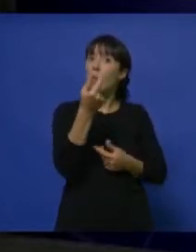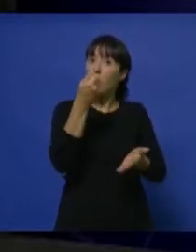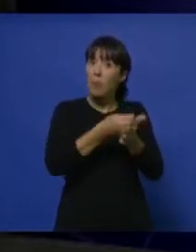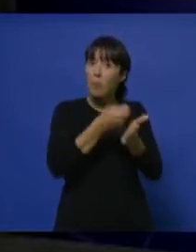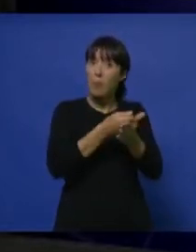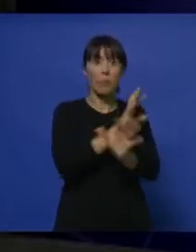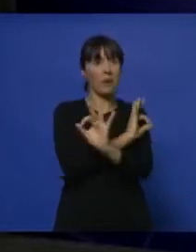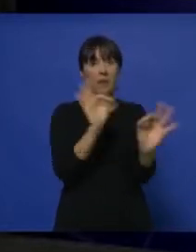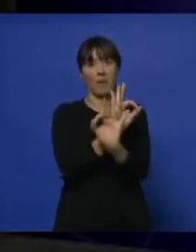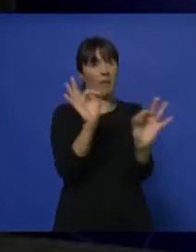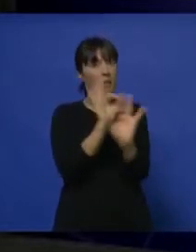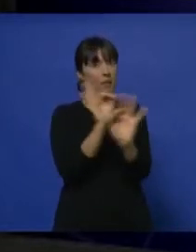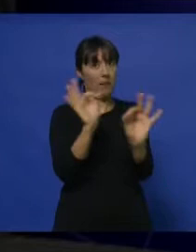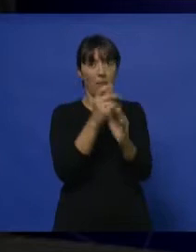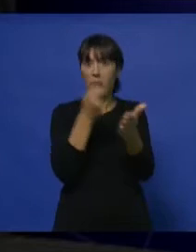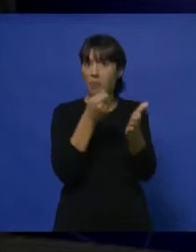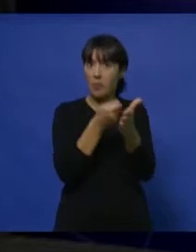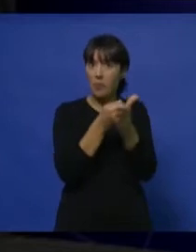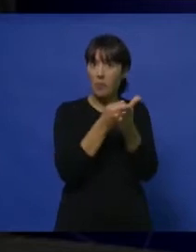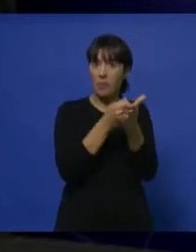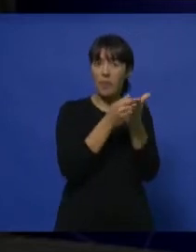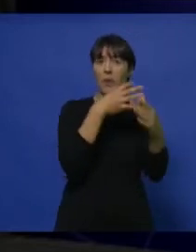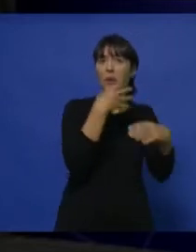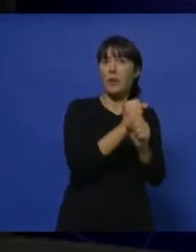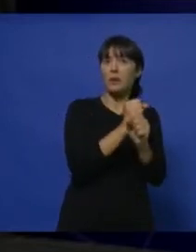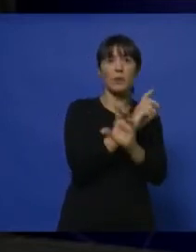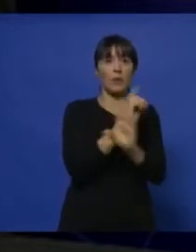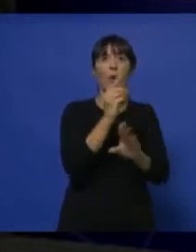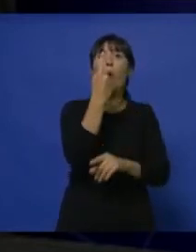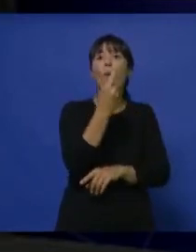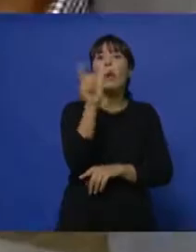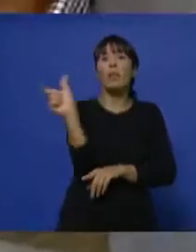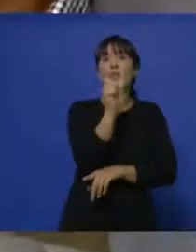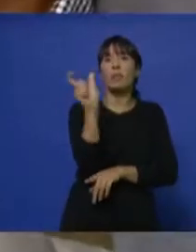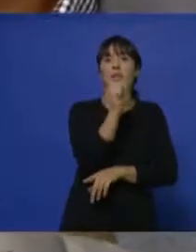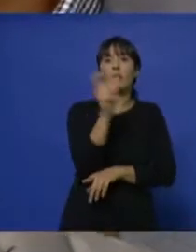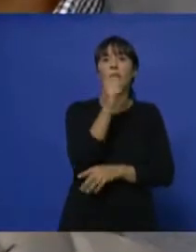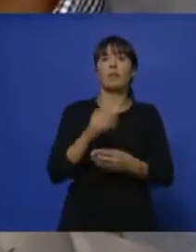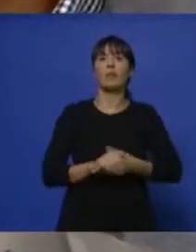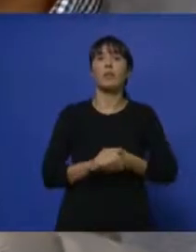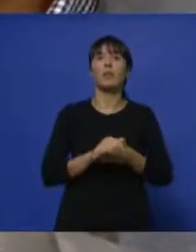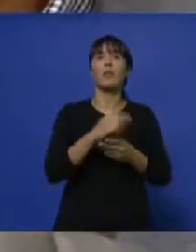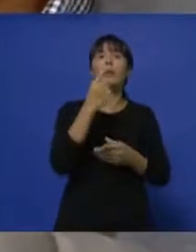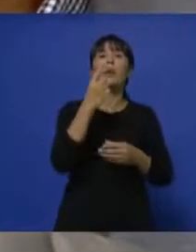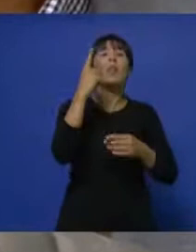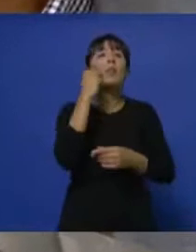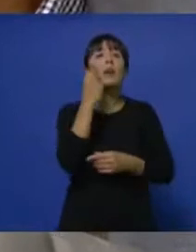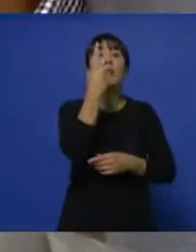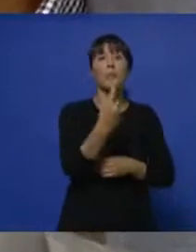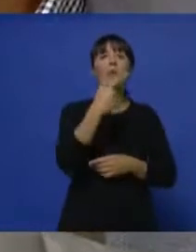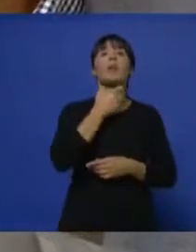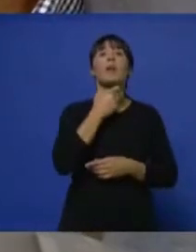no más billetes, no más cobro en efectivo, sino unificar todo en una tarjeta. A partir del 1 de agosto del